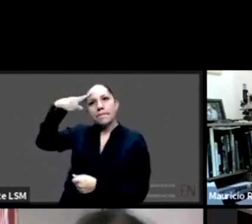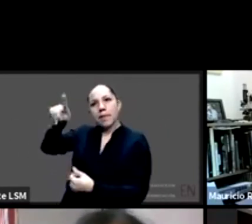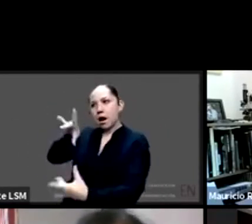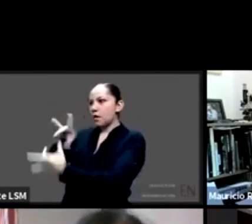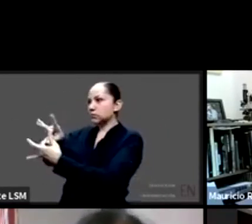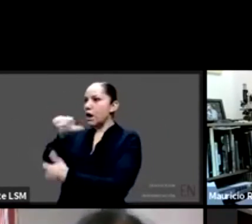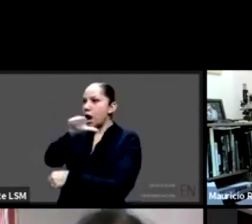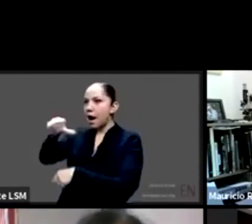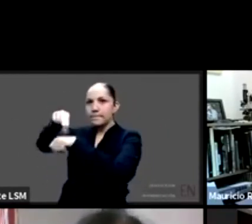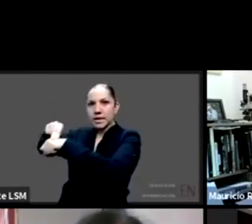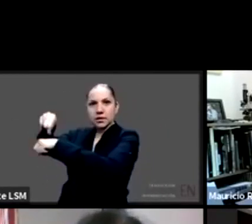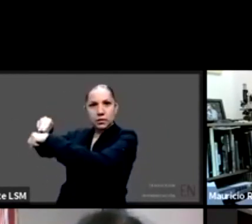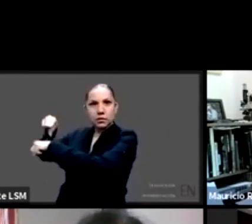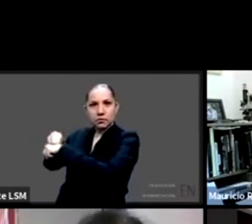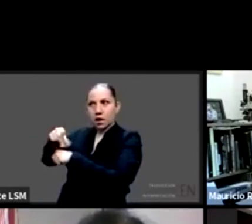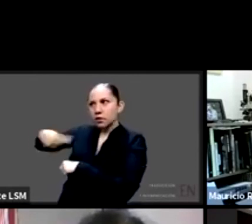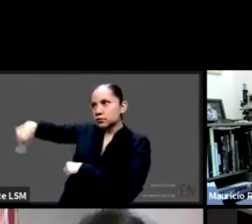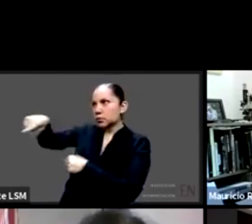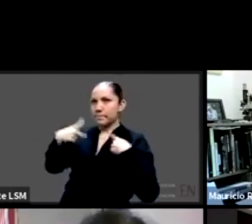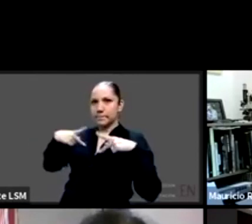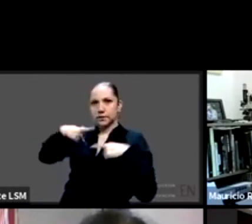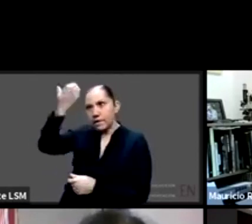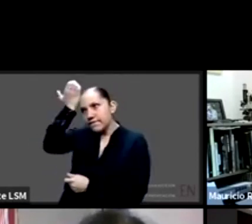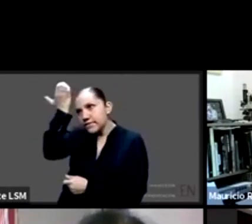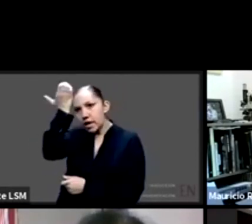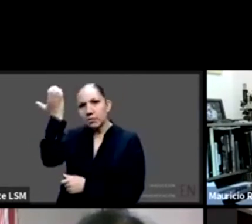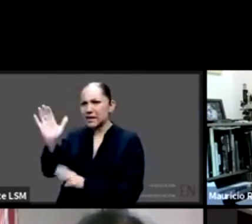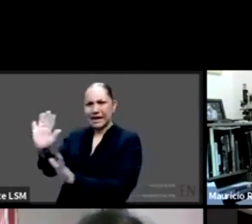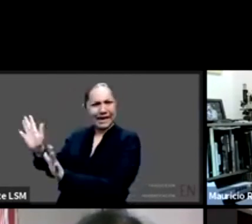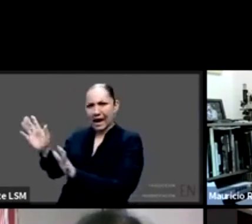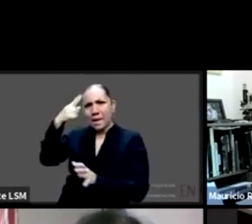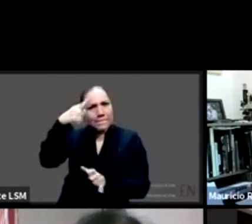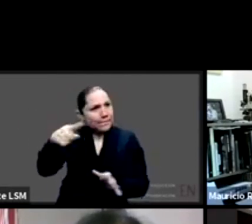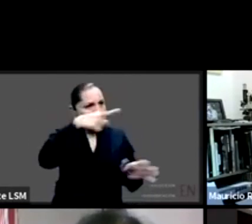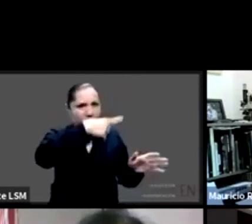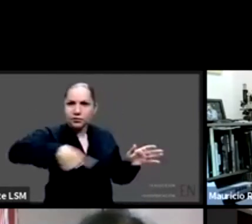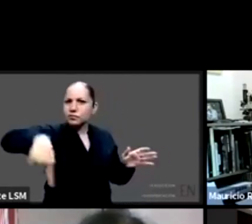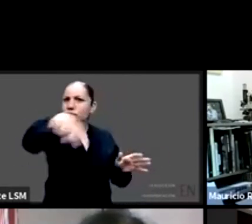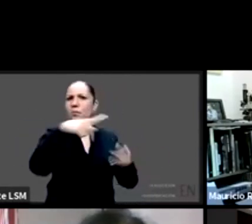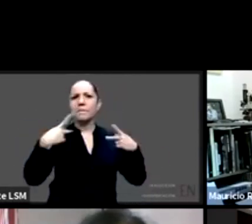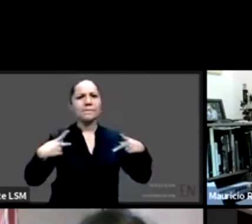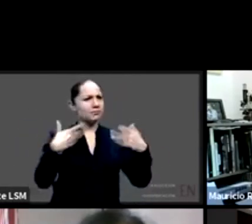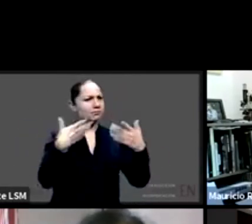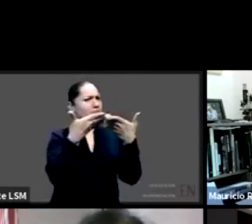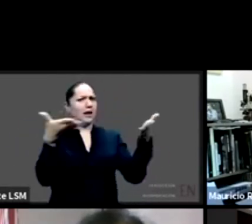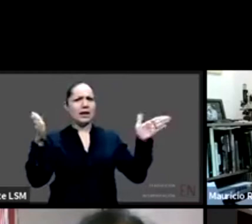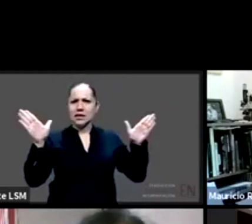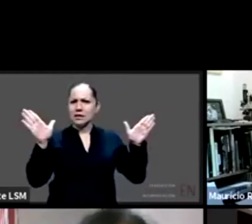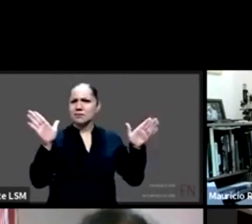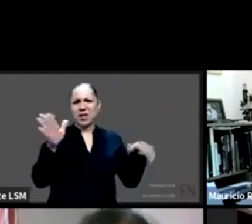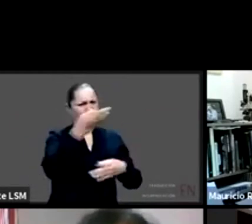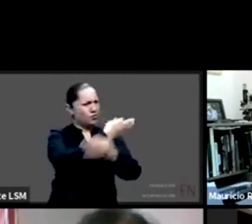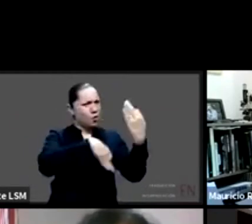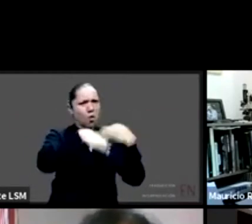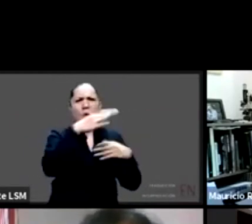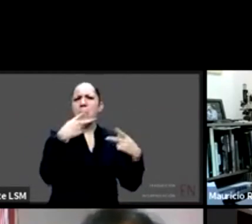usuarias profesionales de la salud público general personas con discapacidad este y